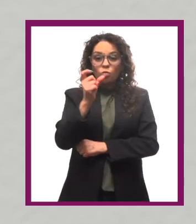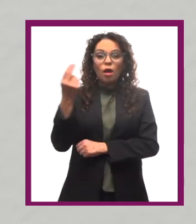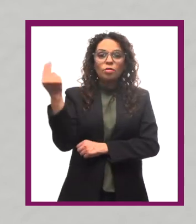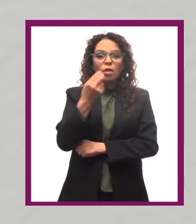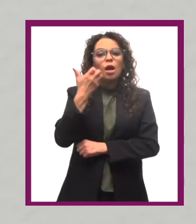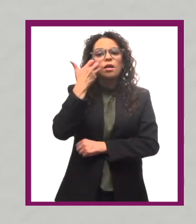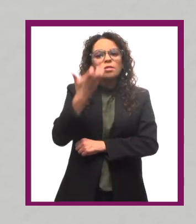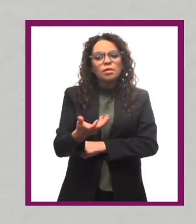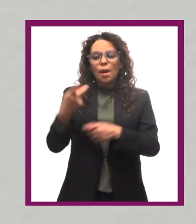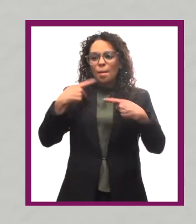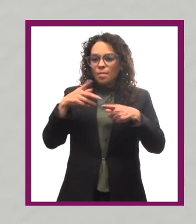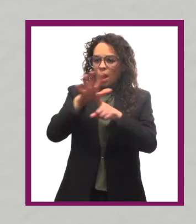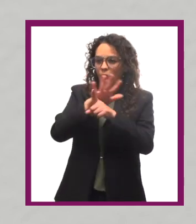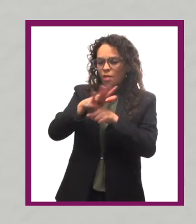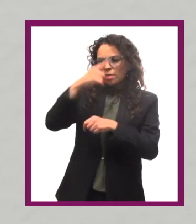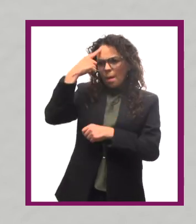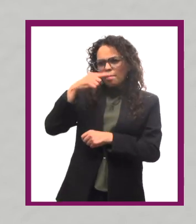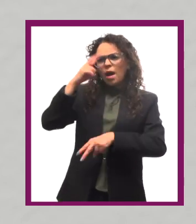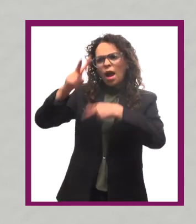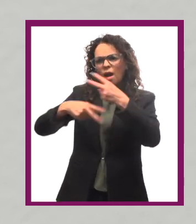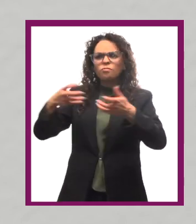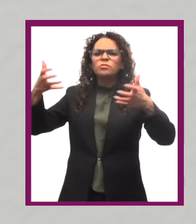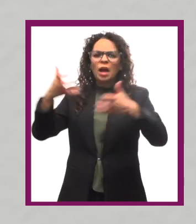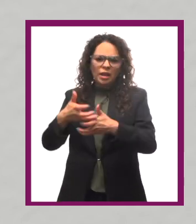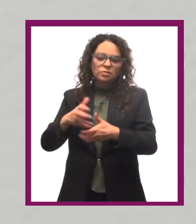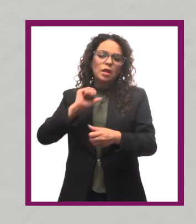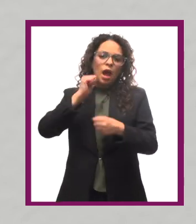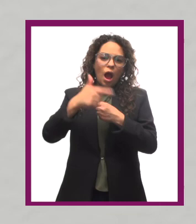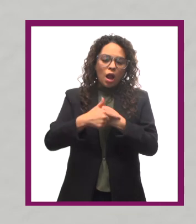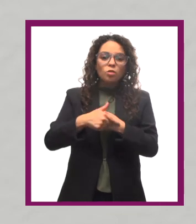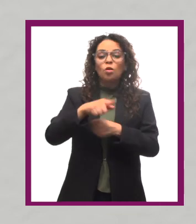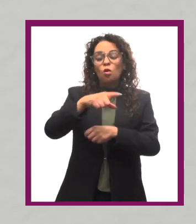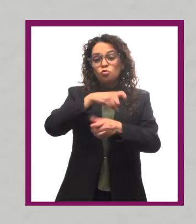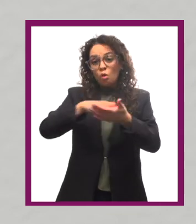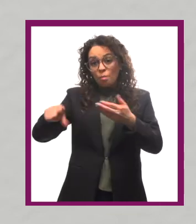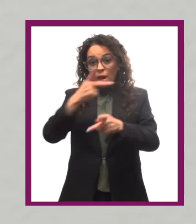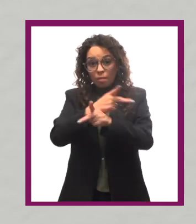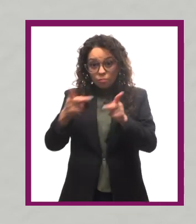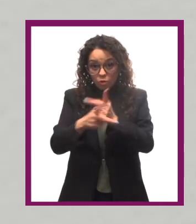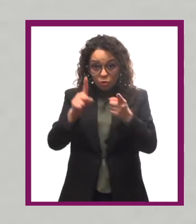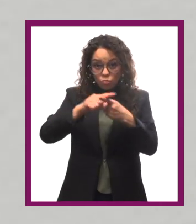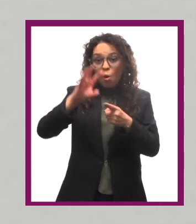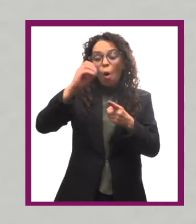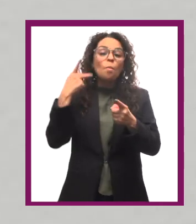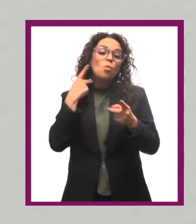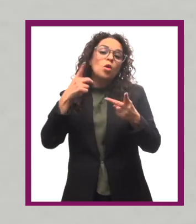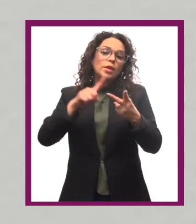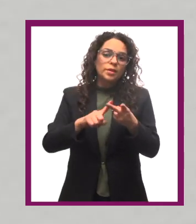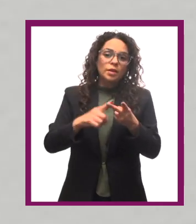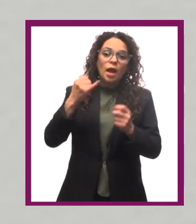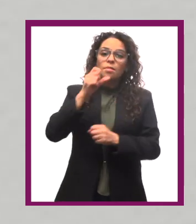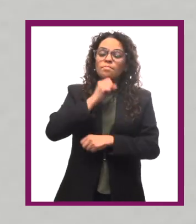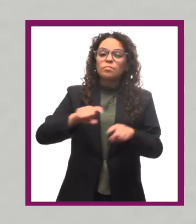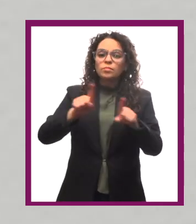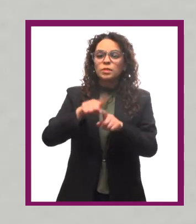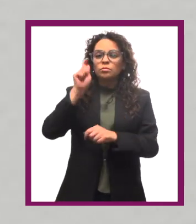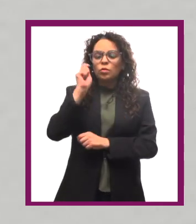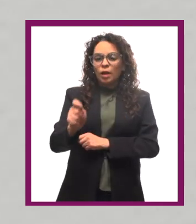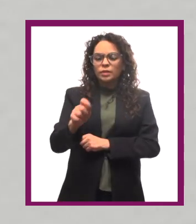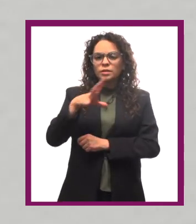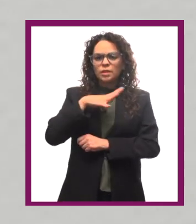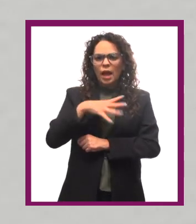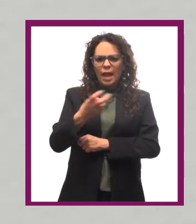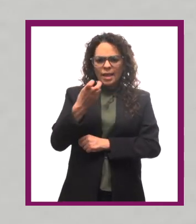buscamos convencer a alguien de algo, ya sea de política o en el consumo de mercancías. Y por supuesto, también hay que ser muy